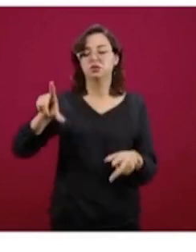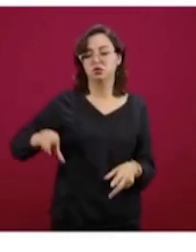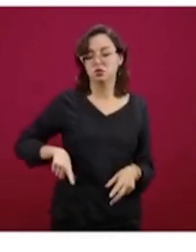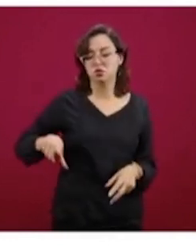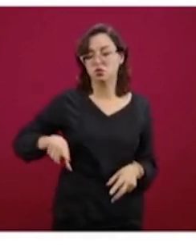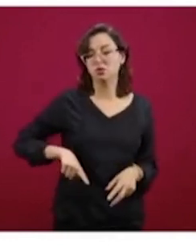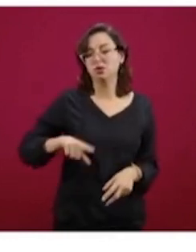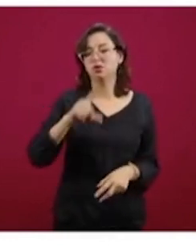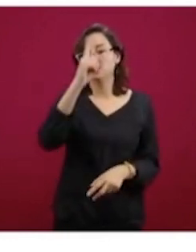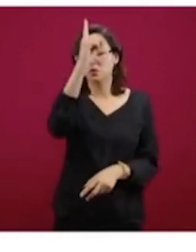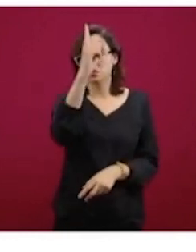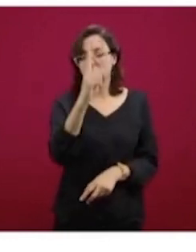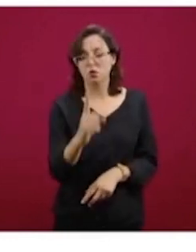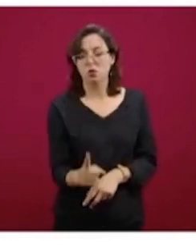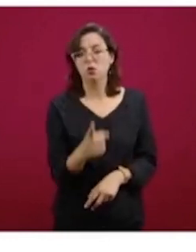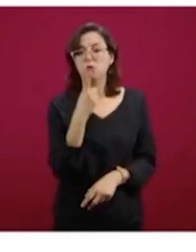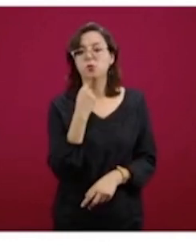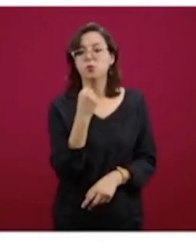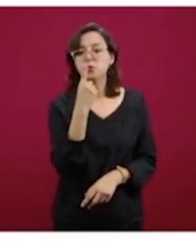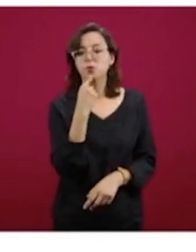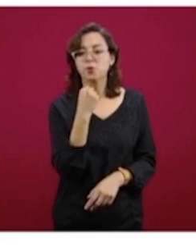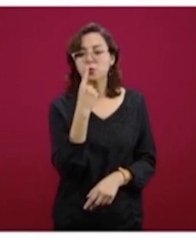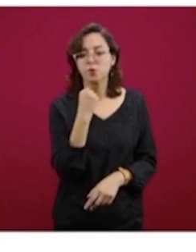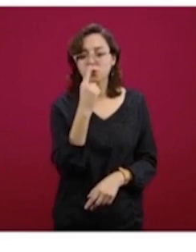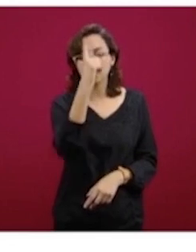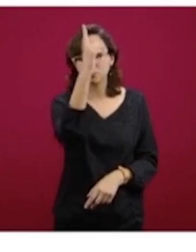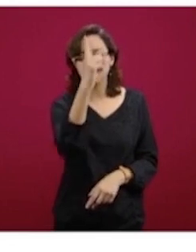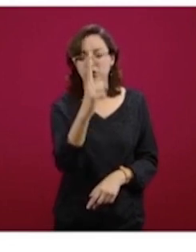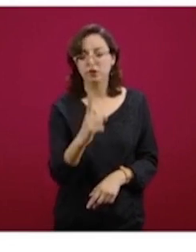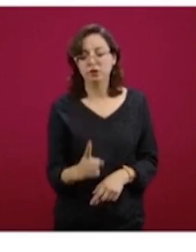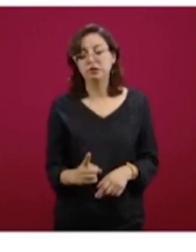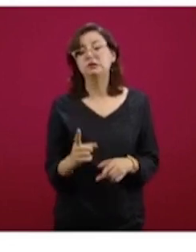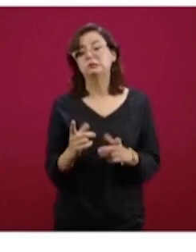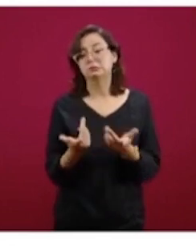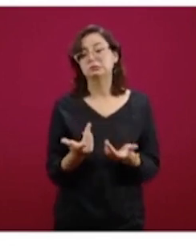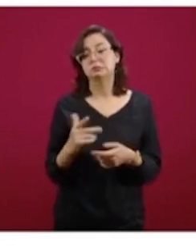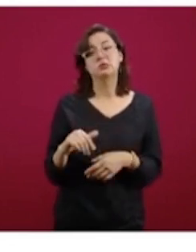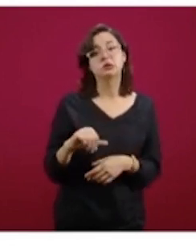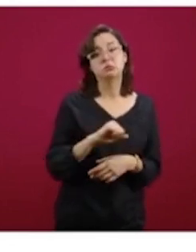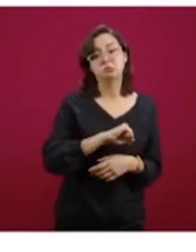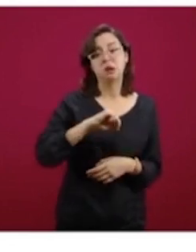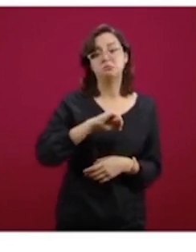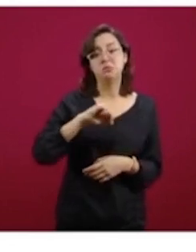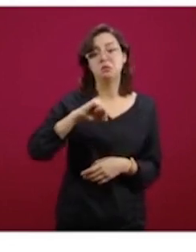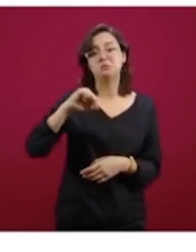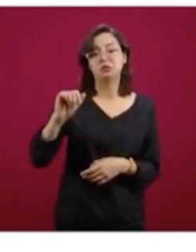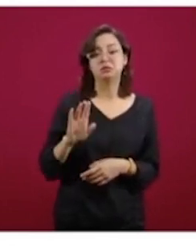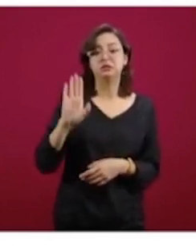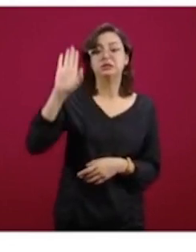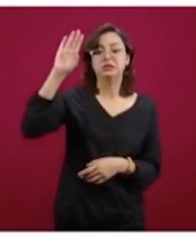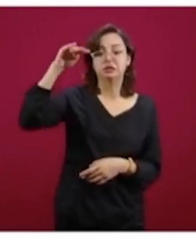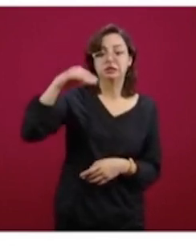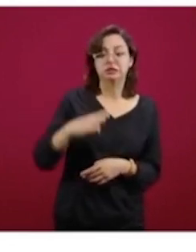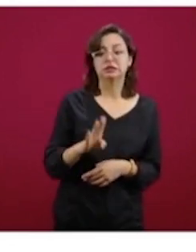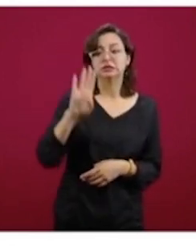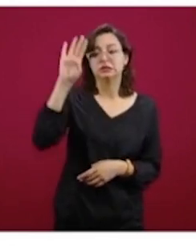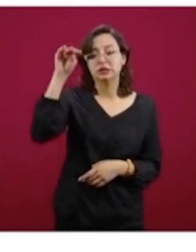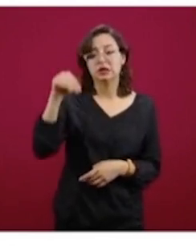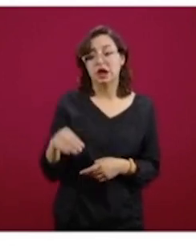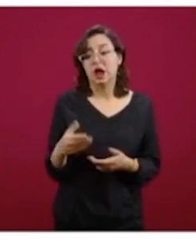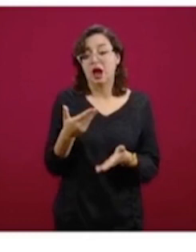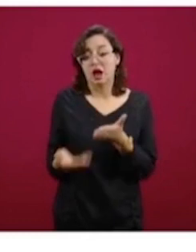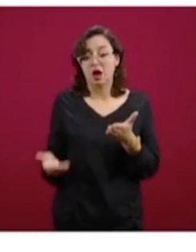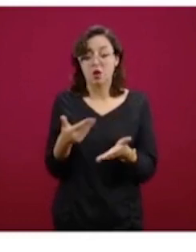nosotros el gobierno, tuvimos picos, pero va ya ligeramente